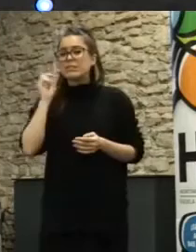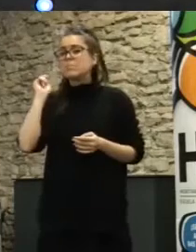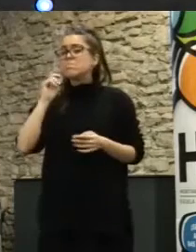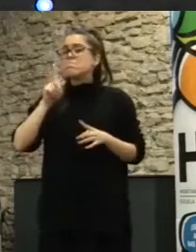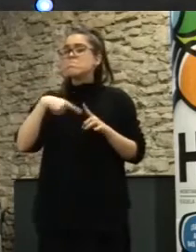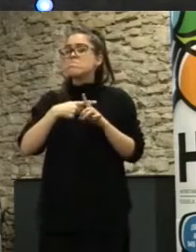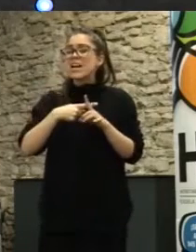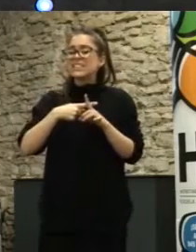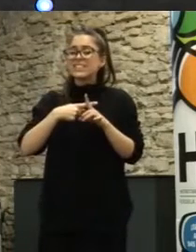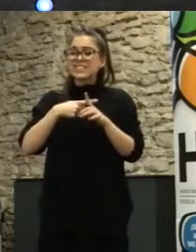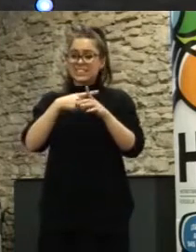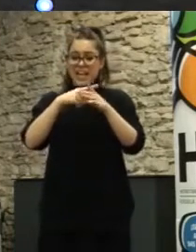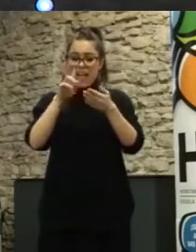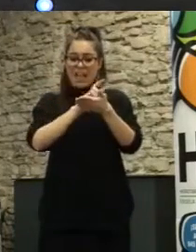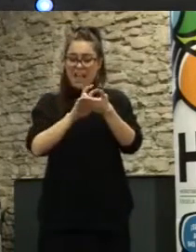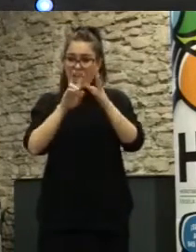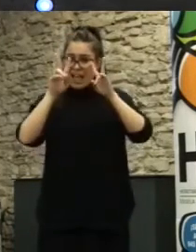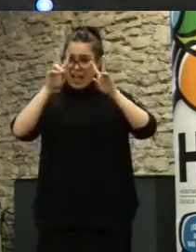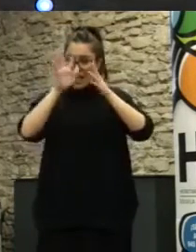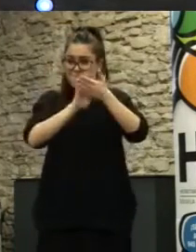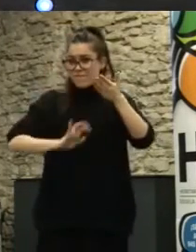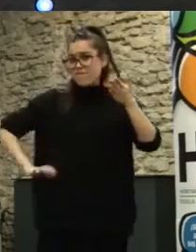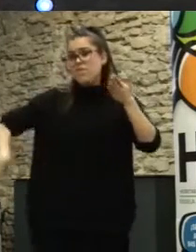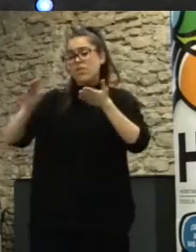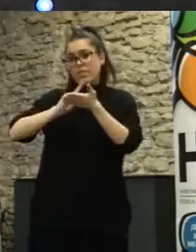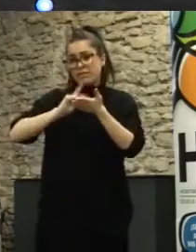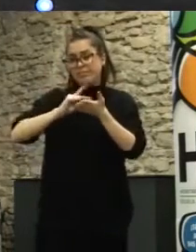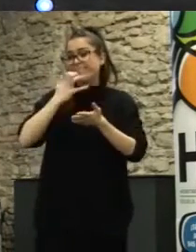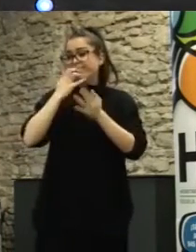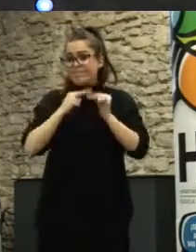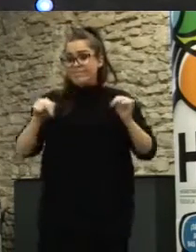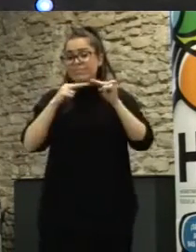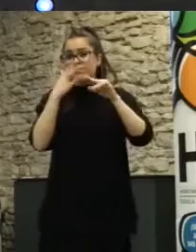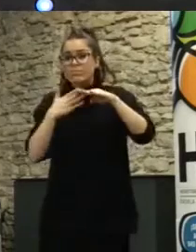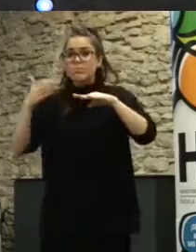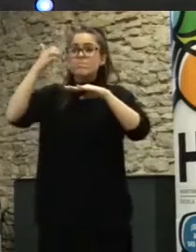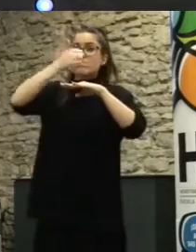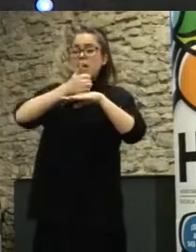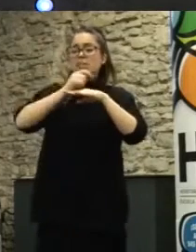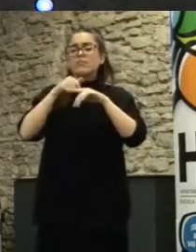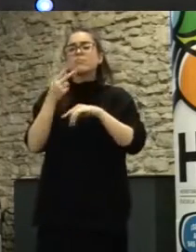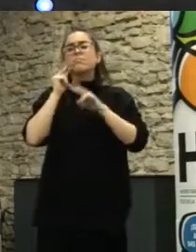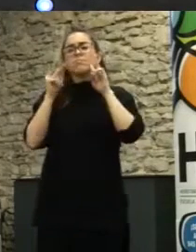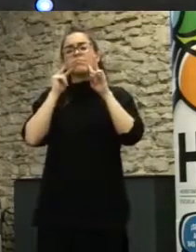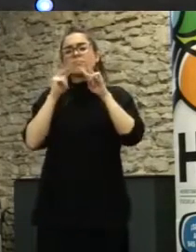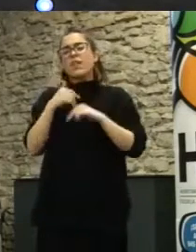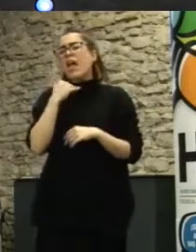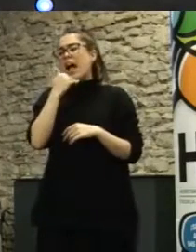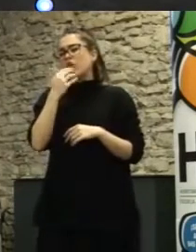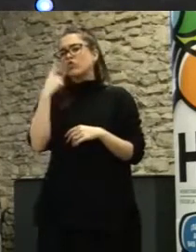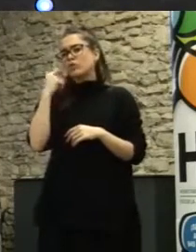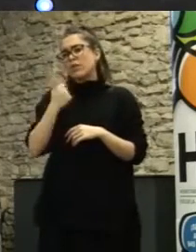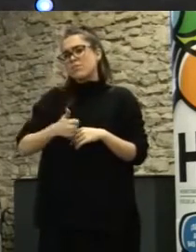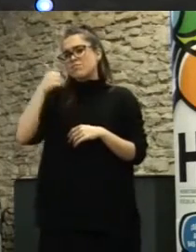si subimos otro nivel más al nivel de involucrar tenemos algo más tradicional la